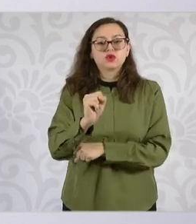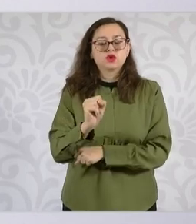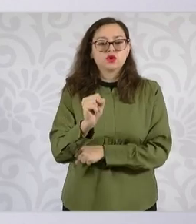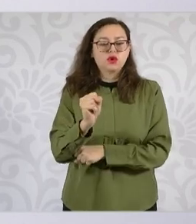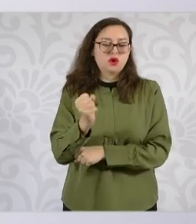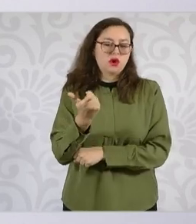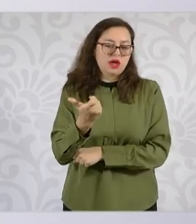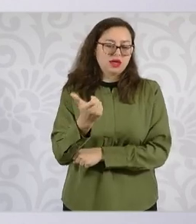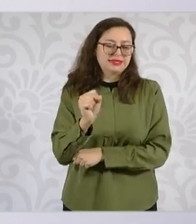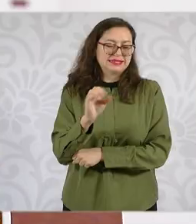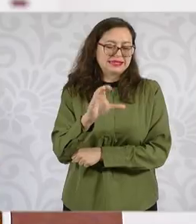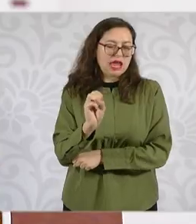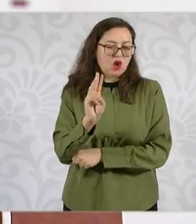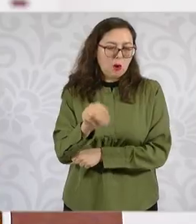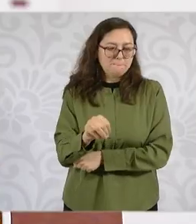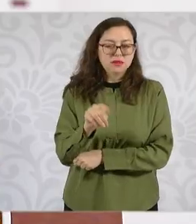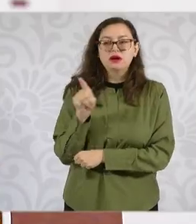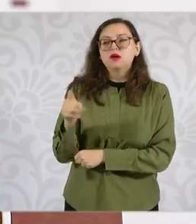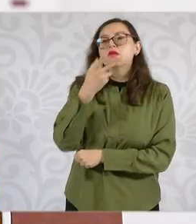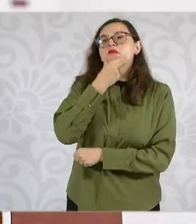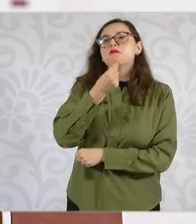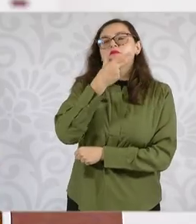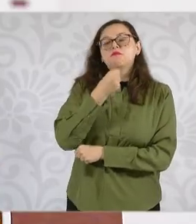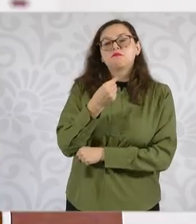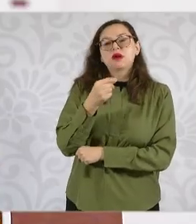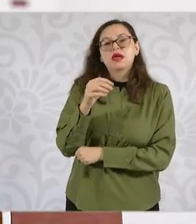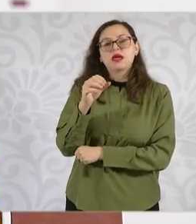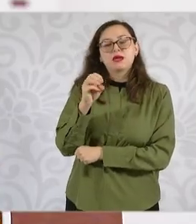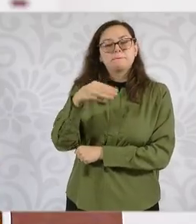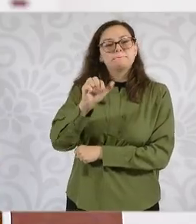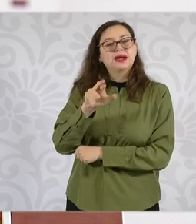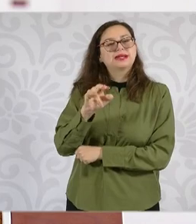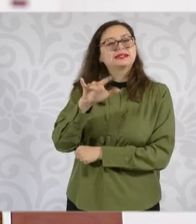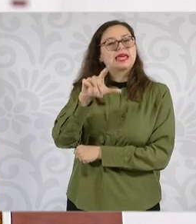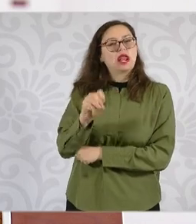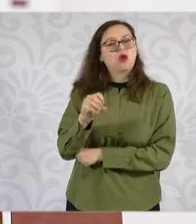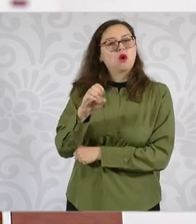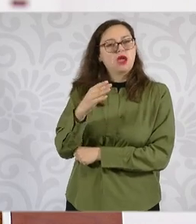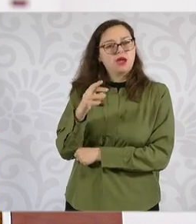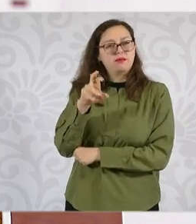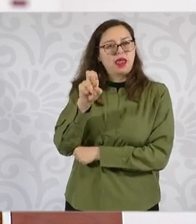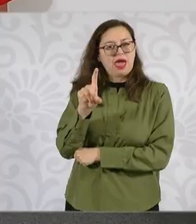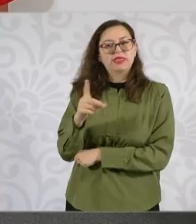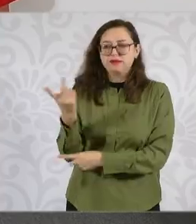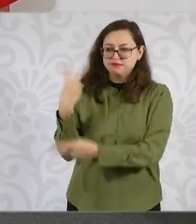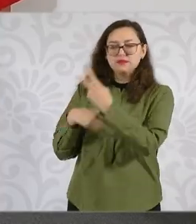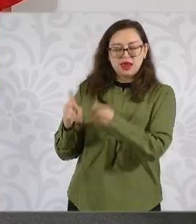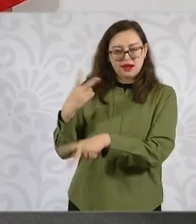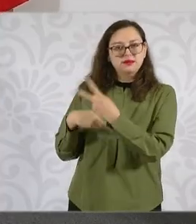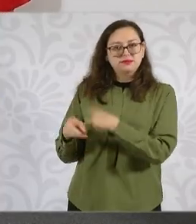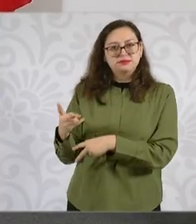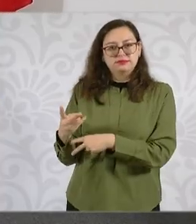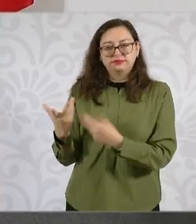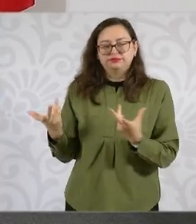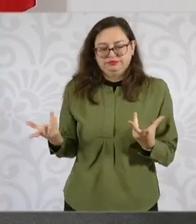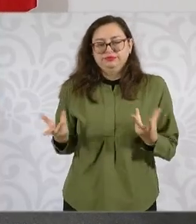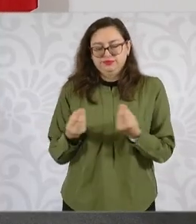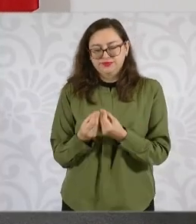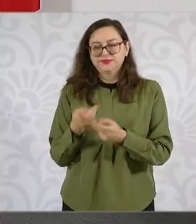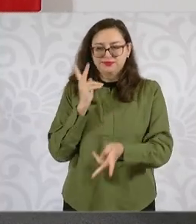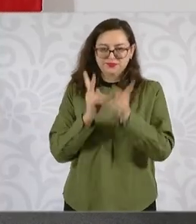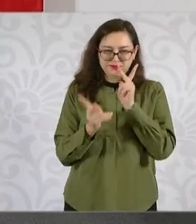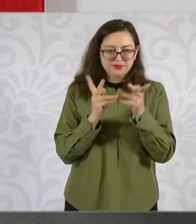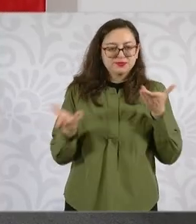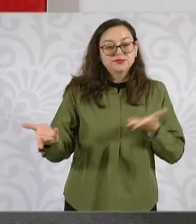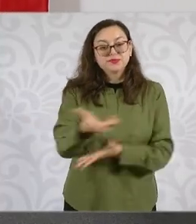consiste este diálogo, el interés que hay de inversionistas,